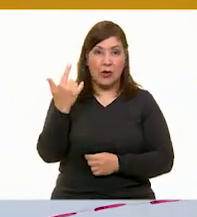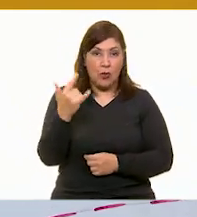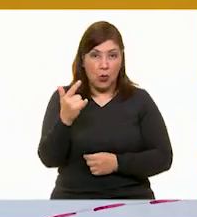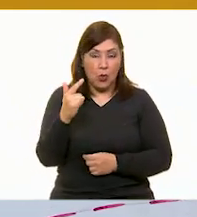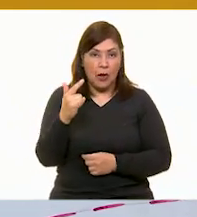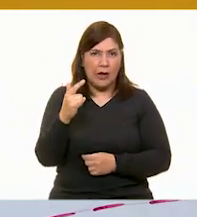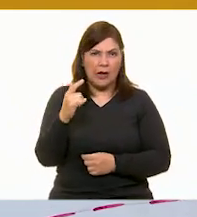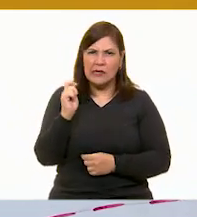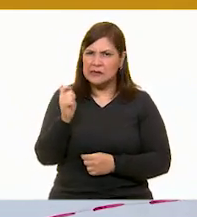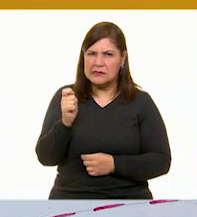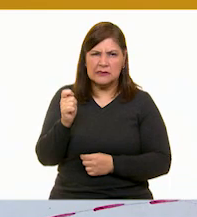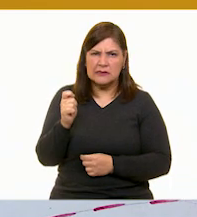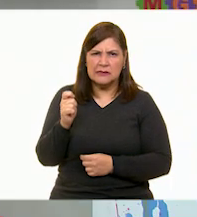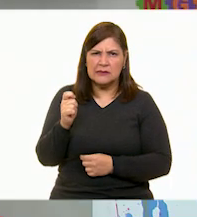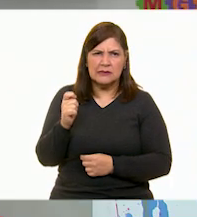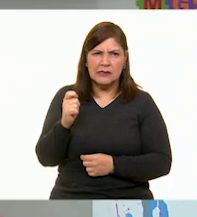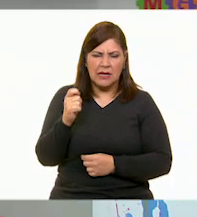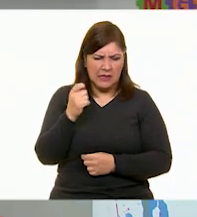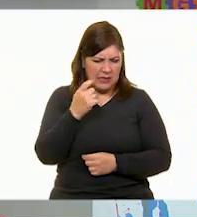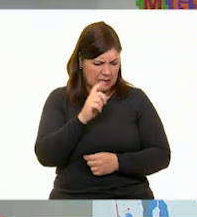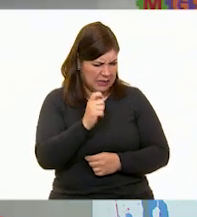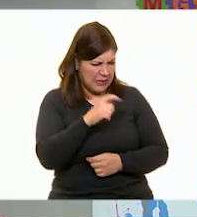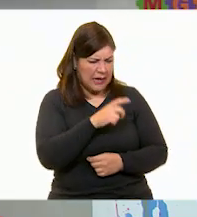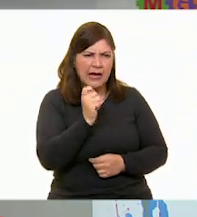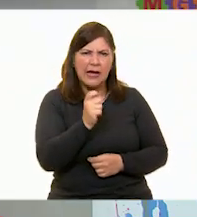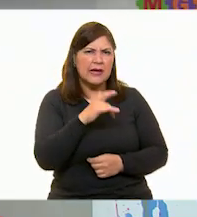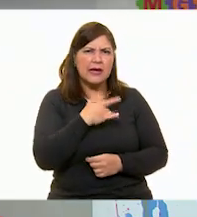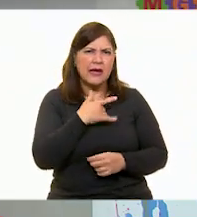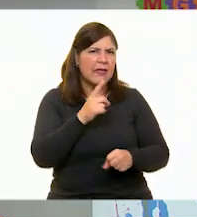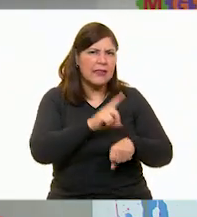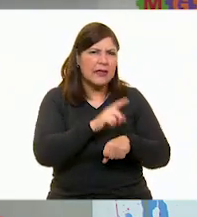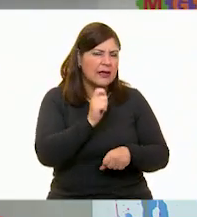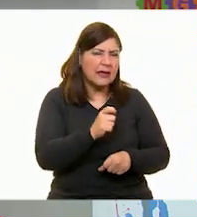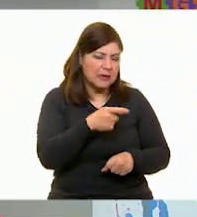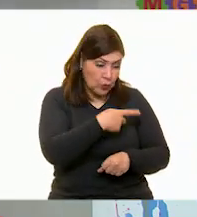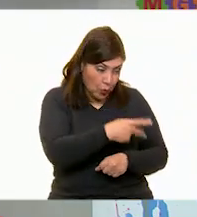¿saben qué es ese día? Es tu cumpleaños, ¿cierto? No.